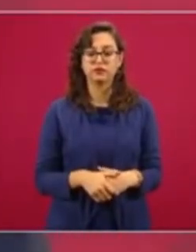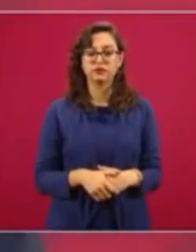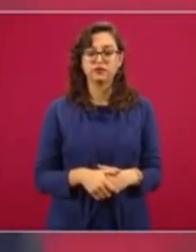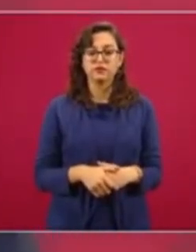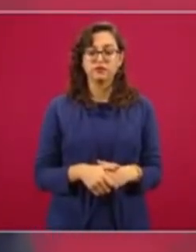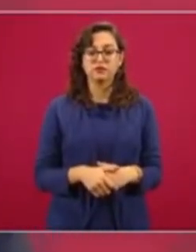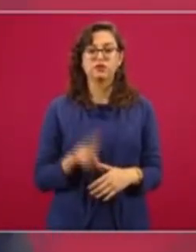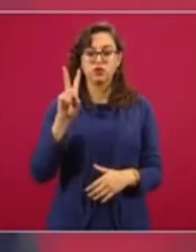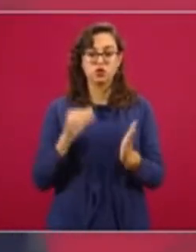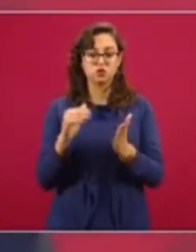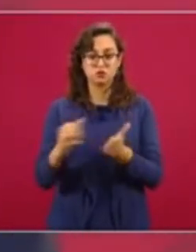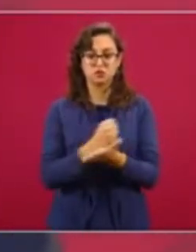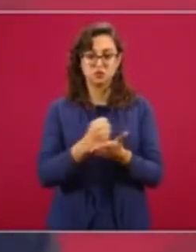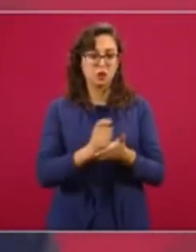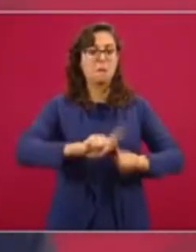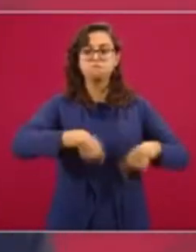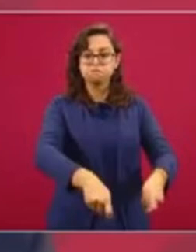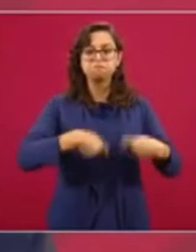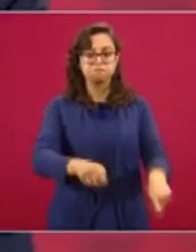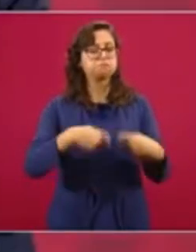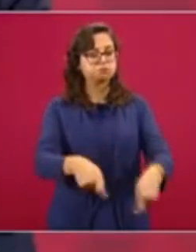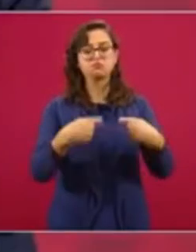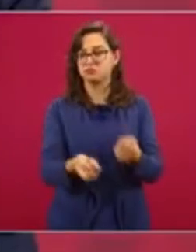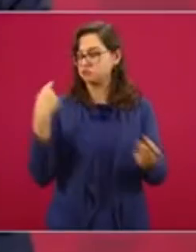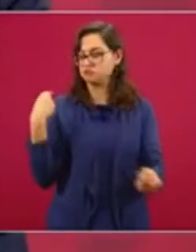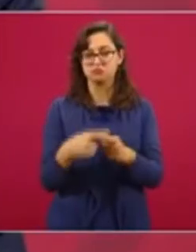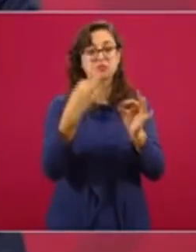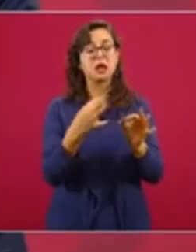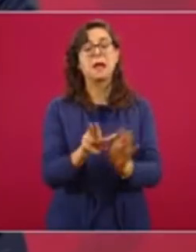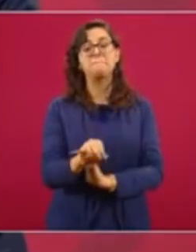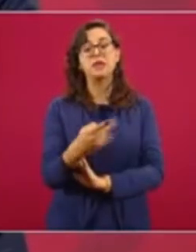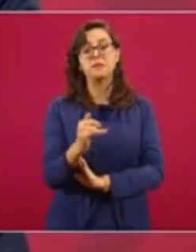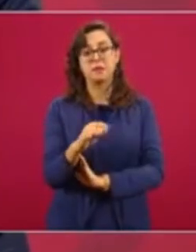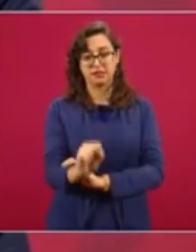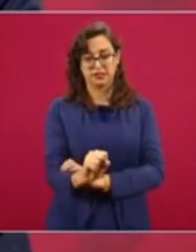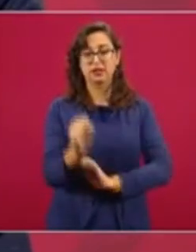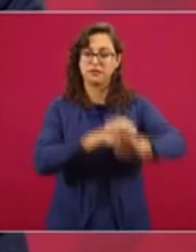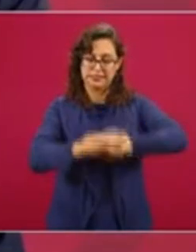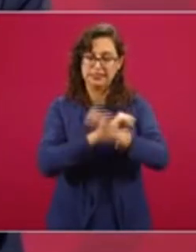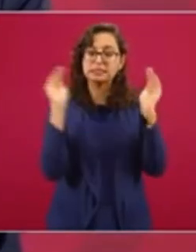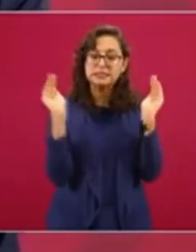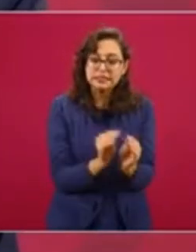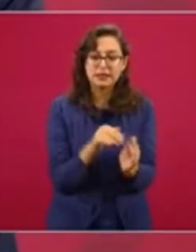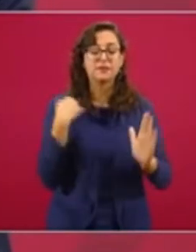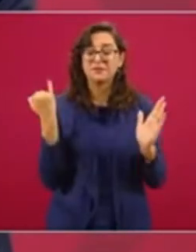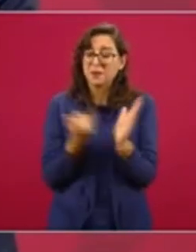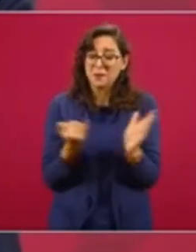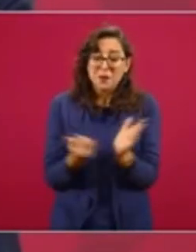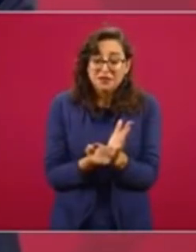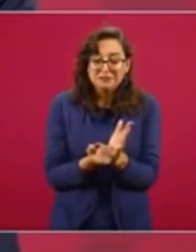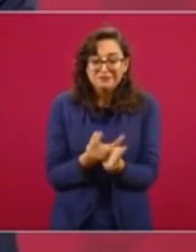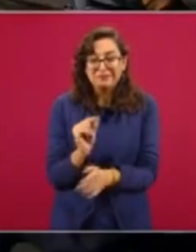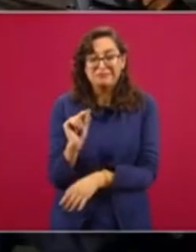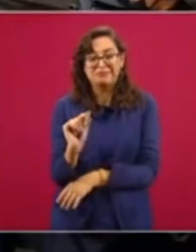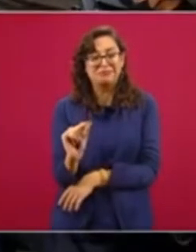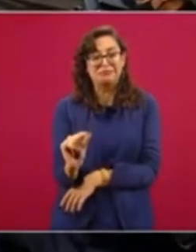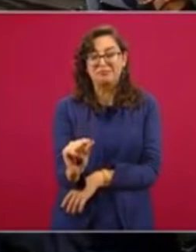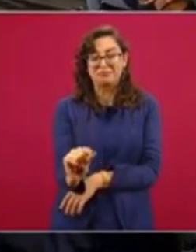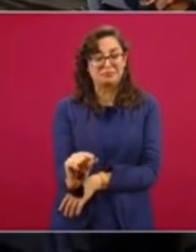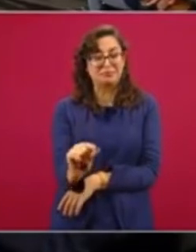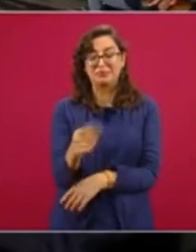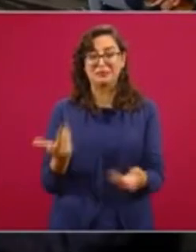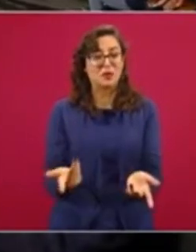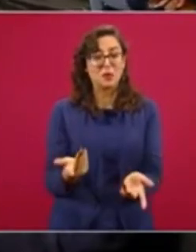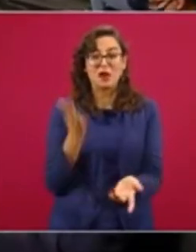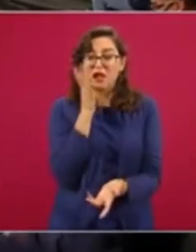Casi dos millones de créditos hasta ahora entregados a pequeños empresarios, con tasas de interés que no